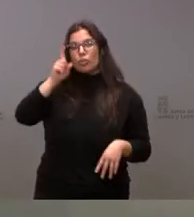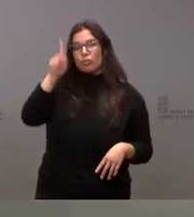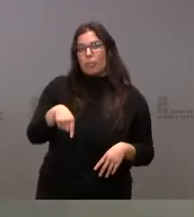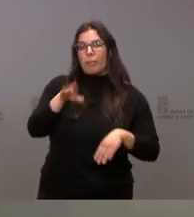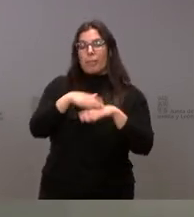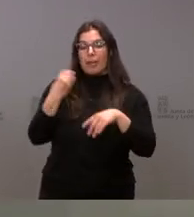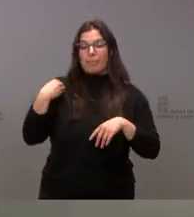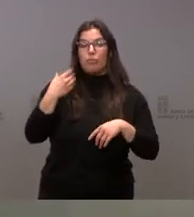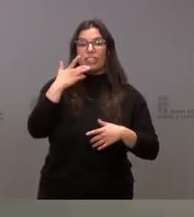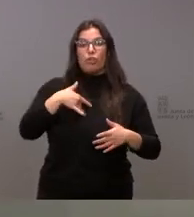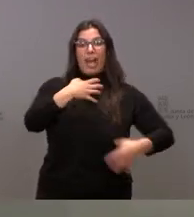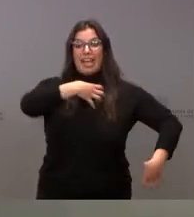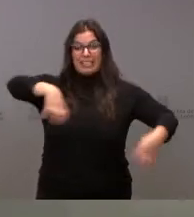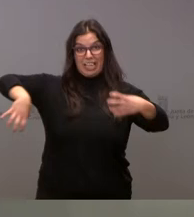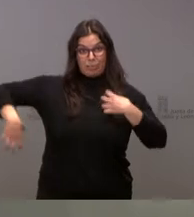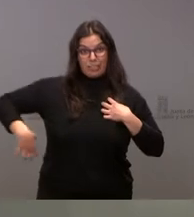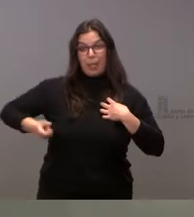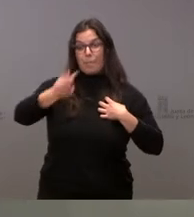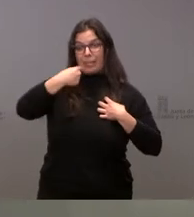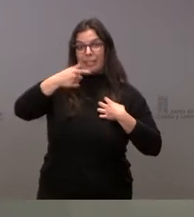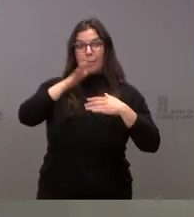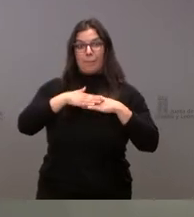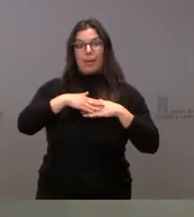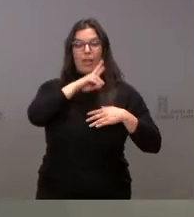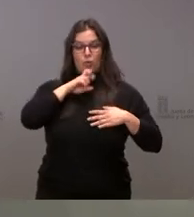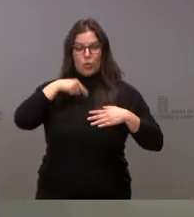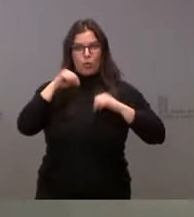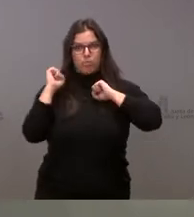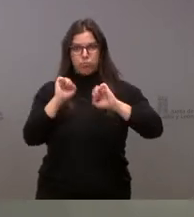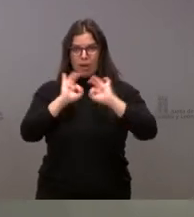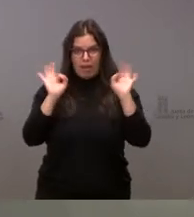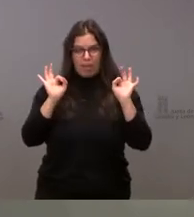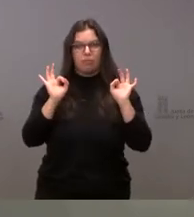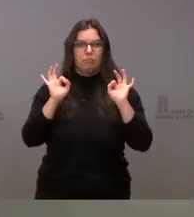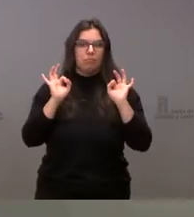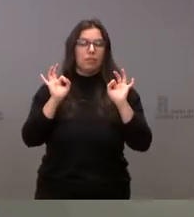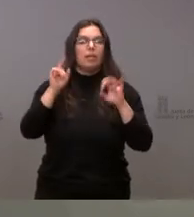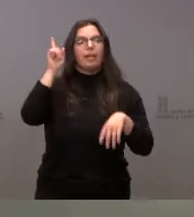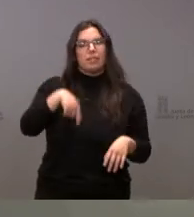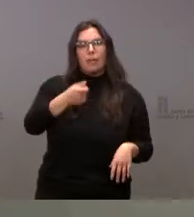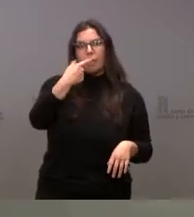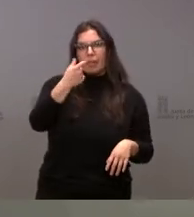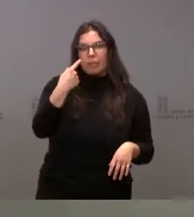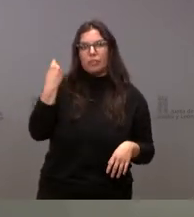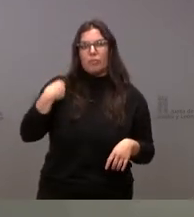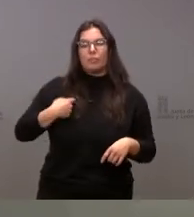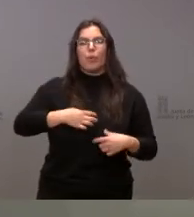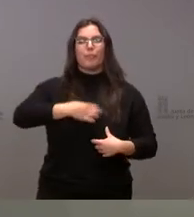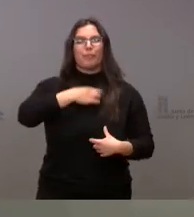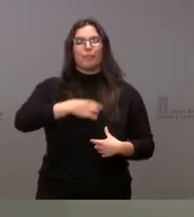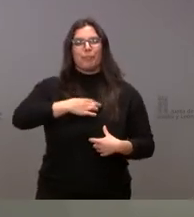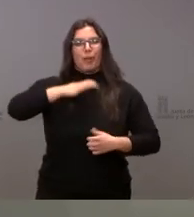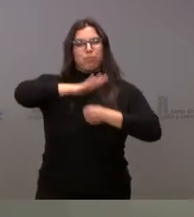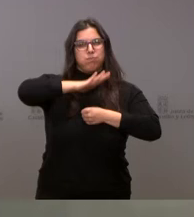trasplantes inmunosupresores. Y también incluye medicamentos para enfermedades obstructivas de las vías respiratorias